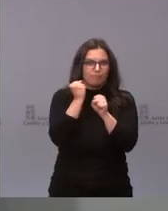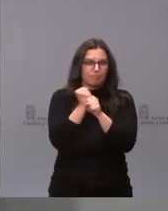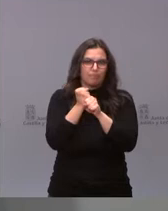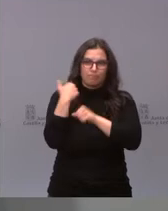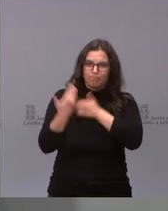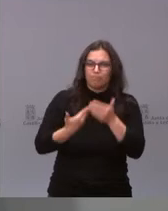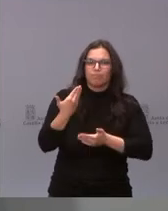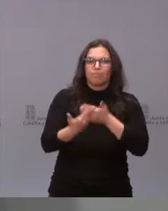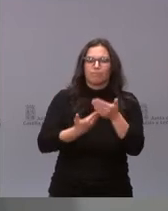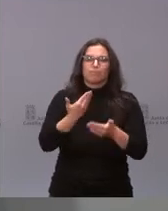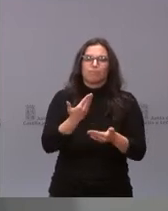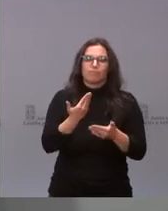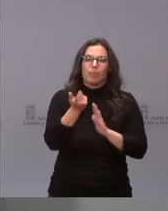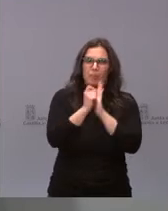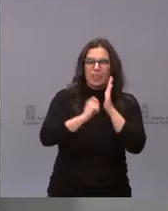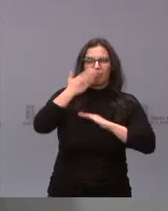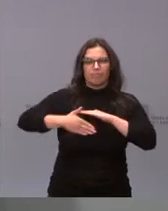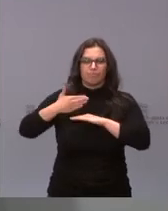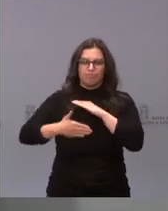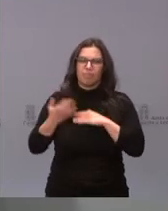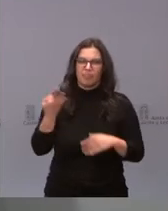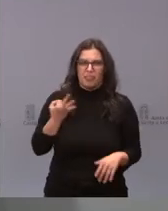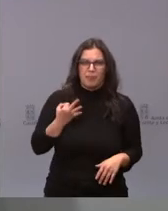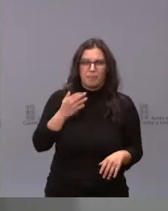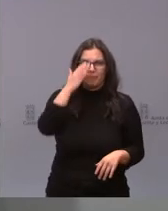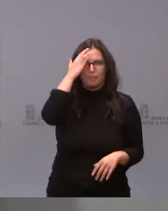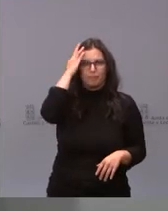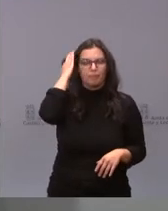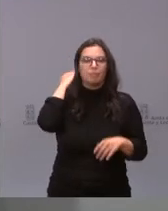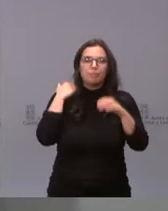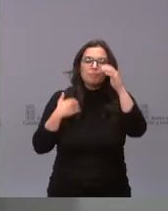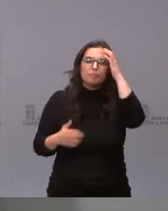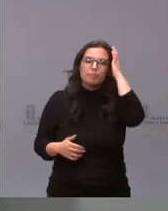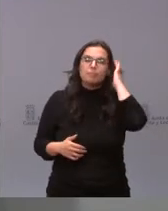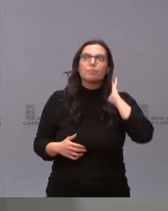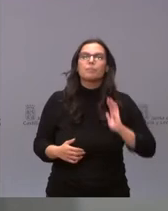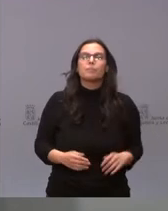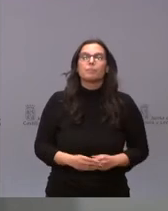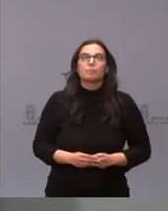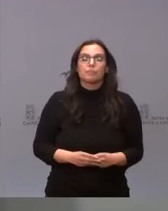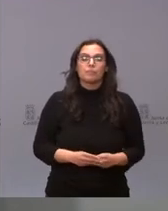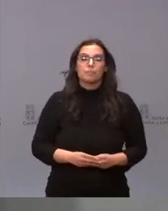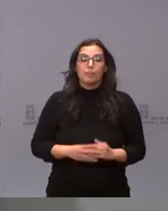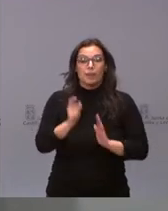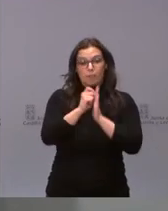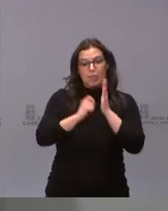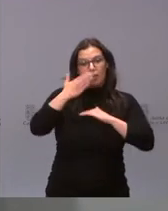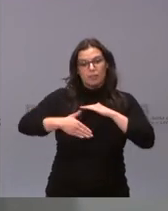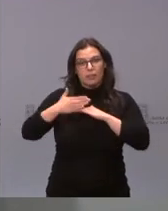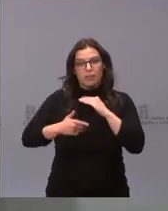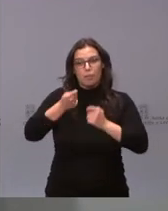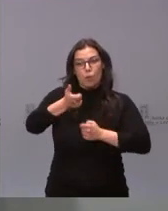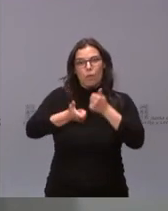con medidas restrictivas. Cada vez las medidas restrictivas serán menores,